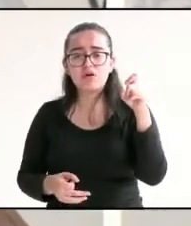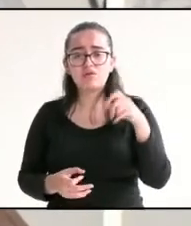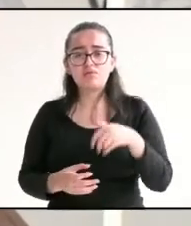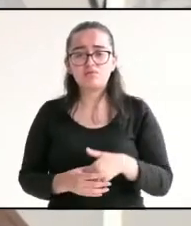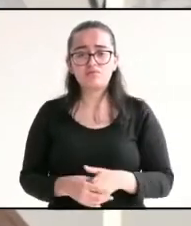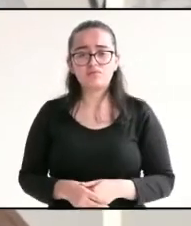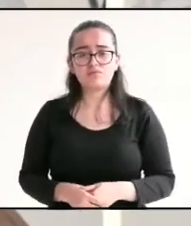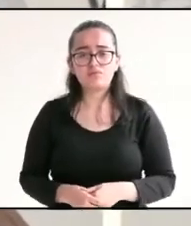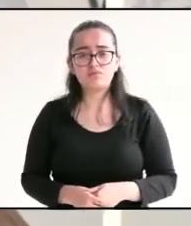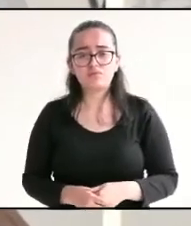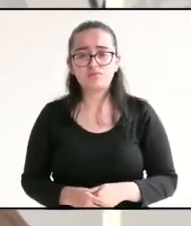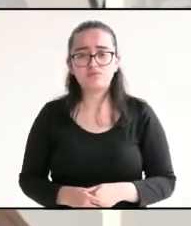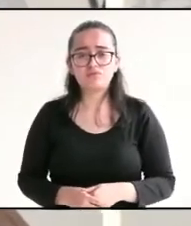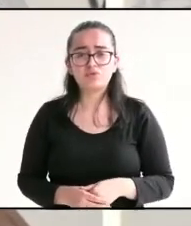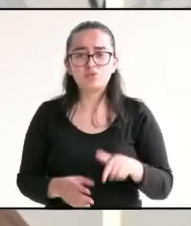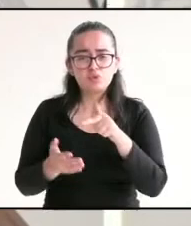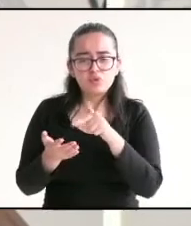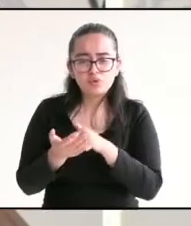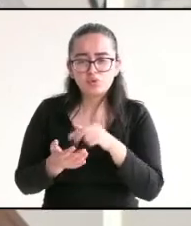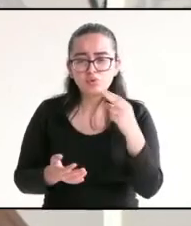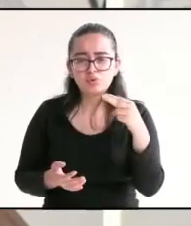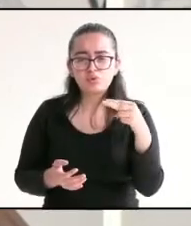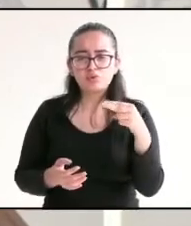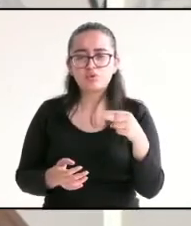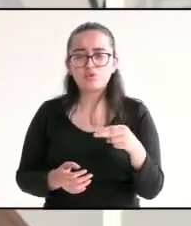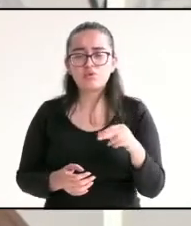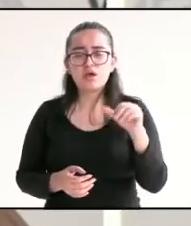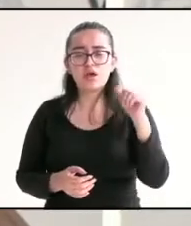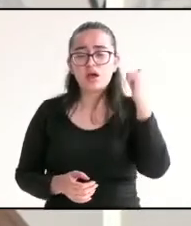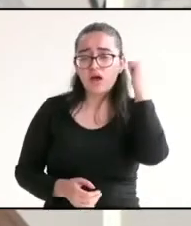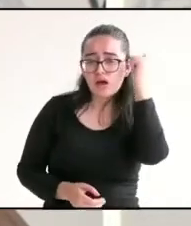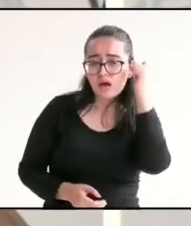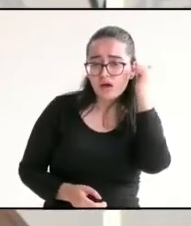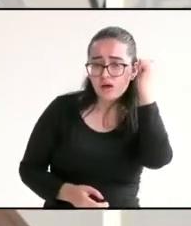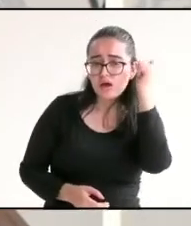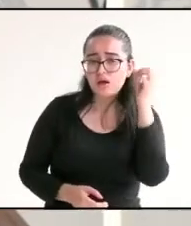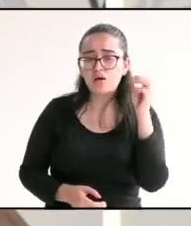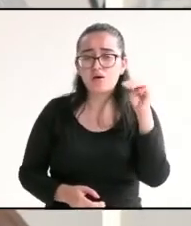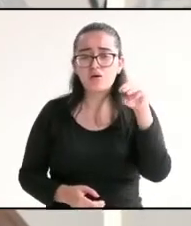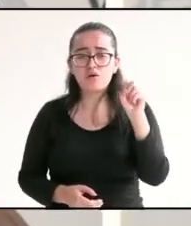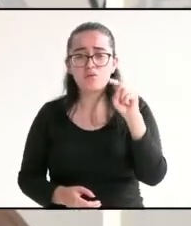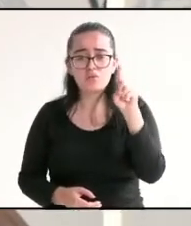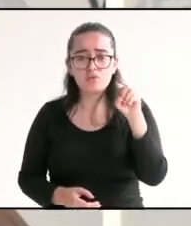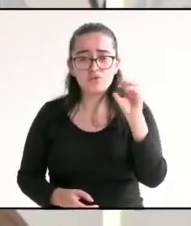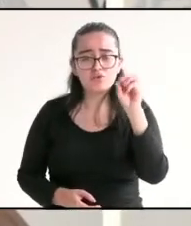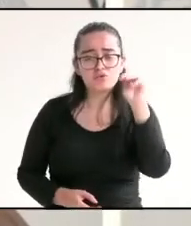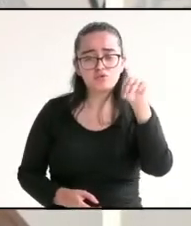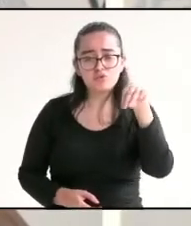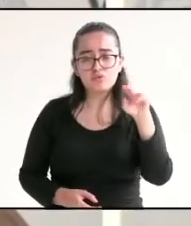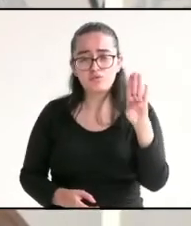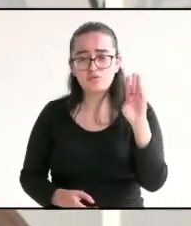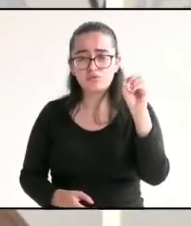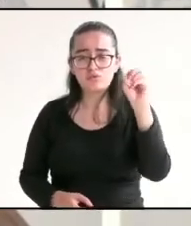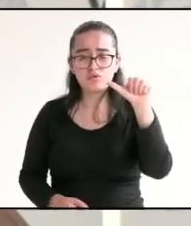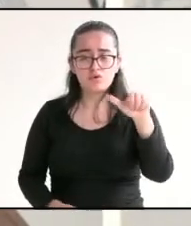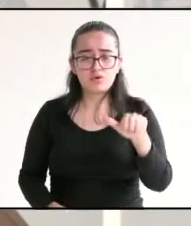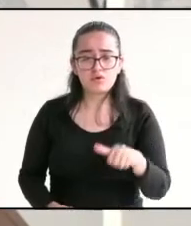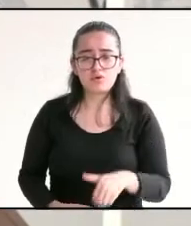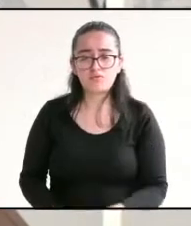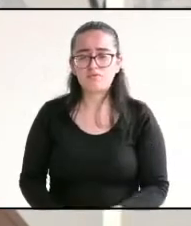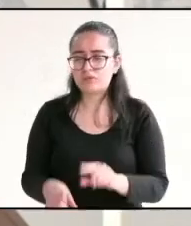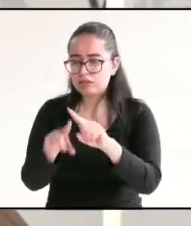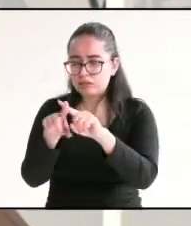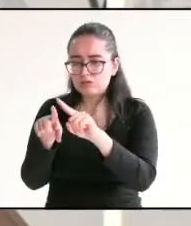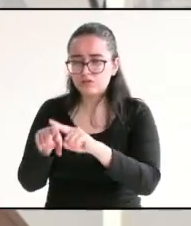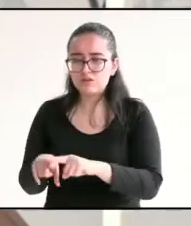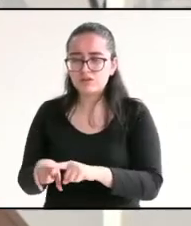municipio como son Cabecera Municipal Atopan, Mozo Mboa y Coyo Lillo. Por eso, con